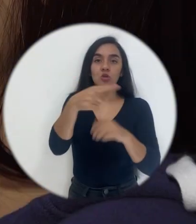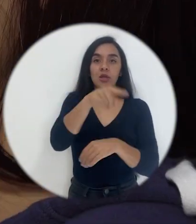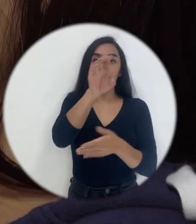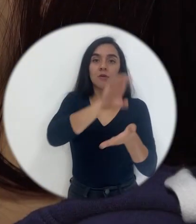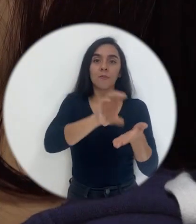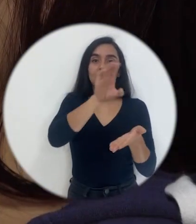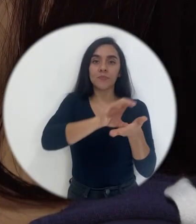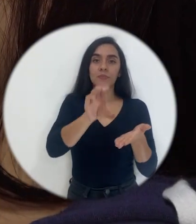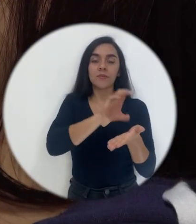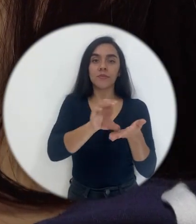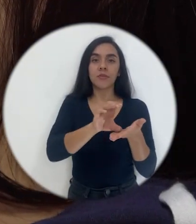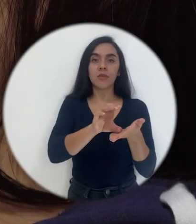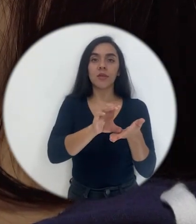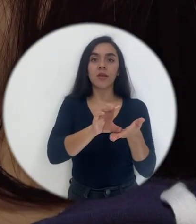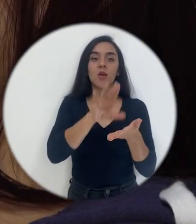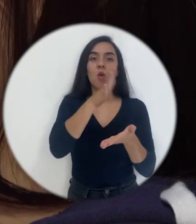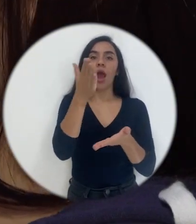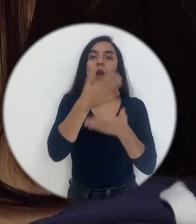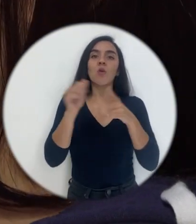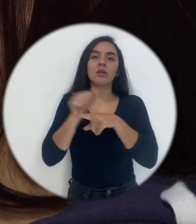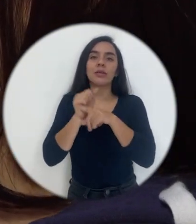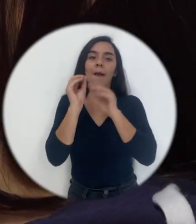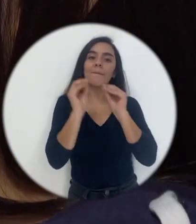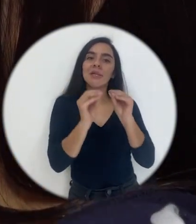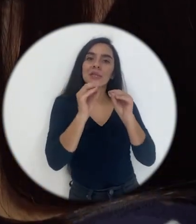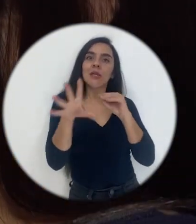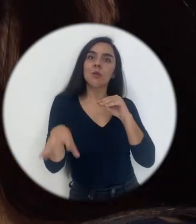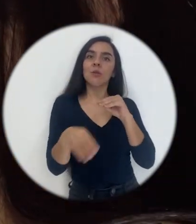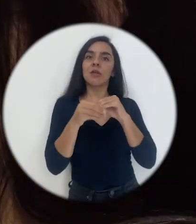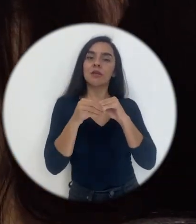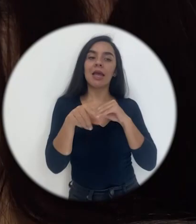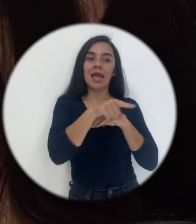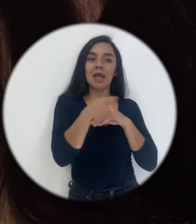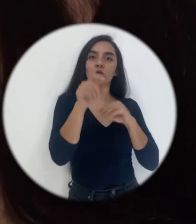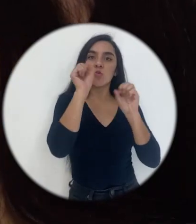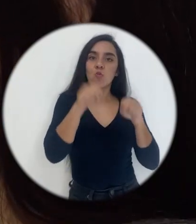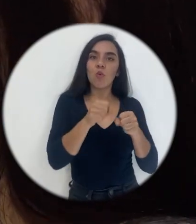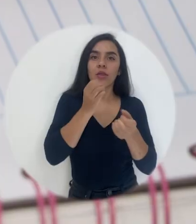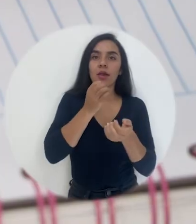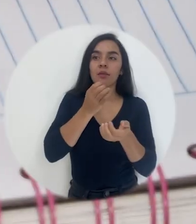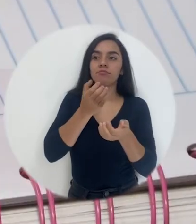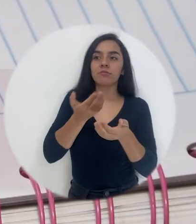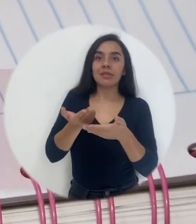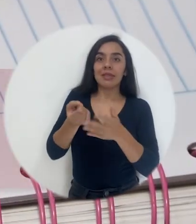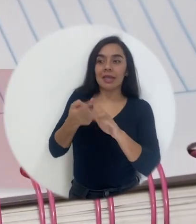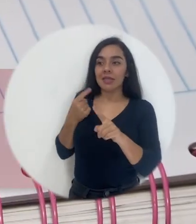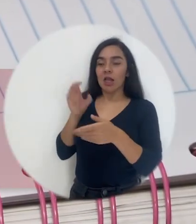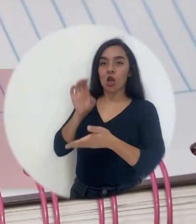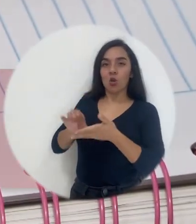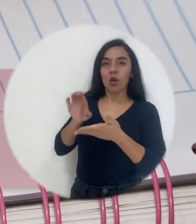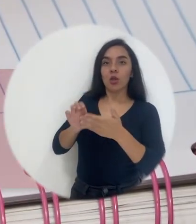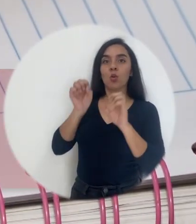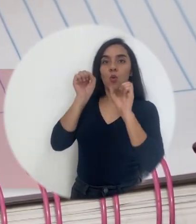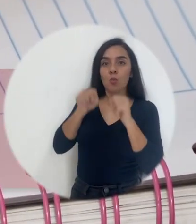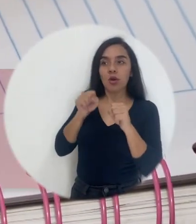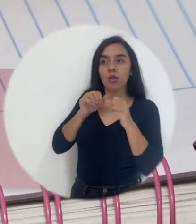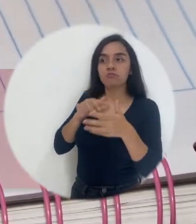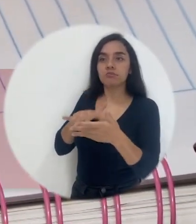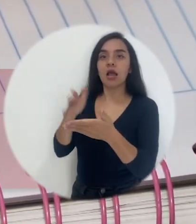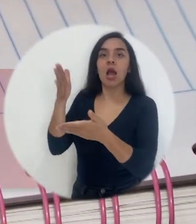secundaria pues con unas capacitaciones adicionales puedan cursar desde que están en el colegio